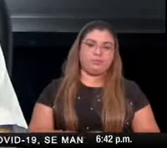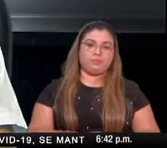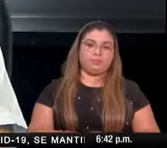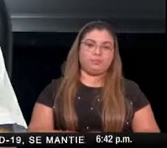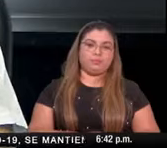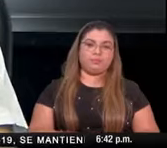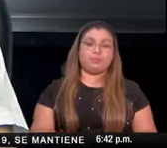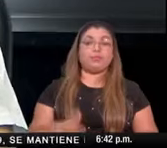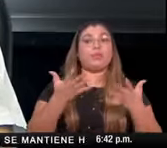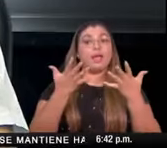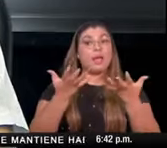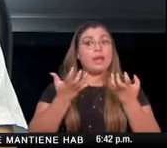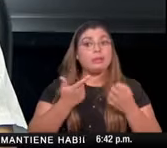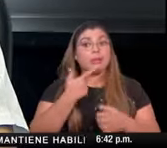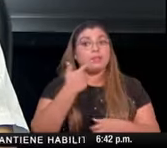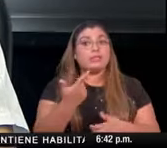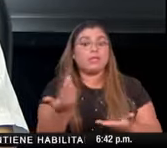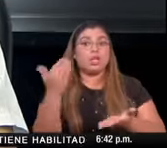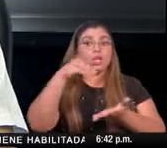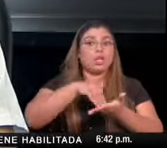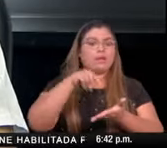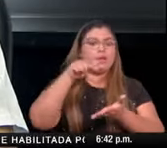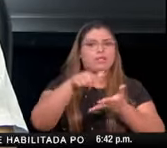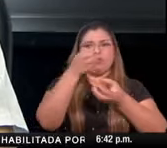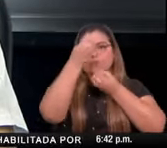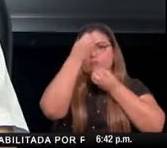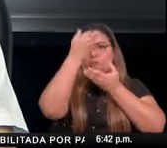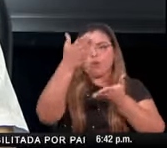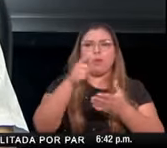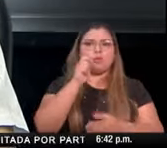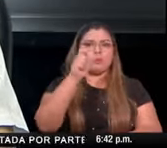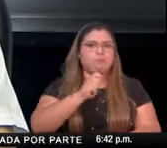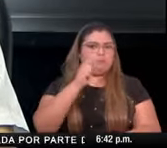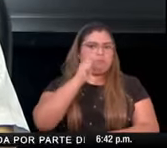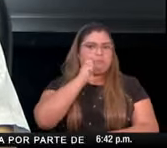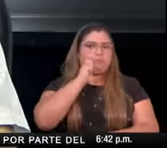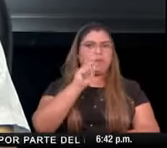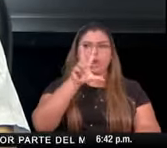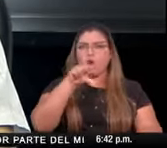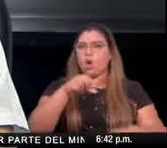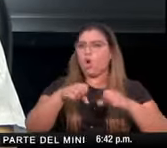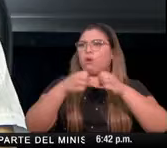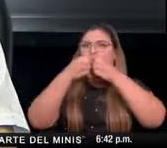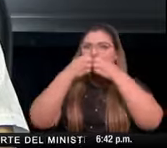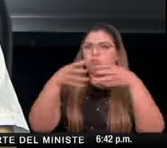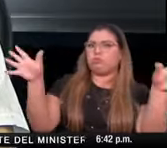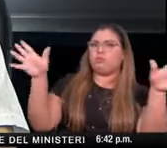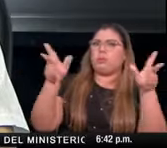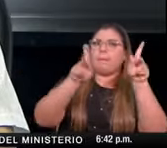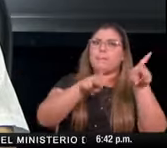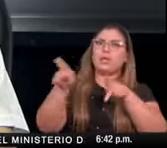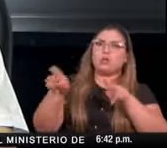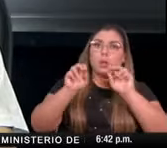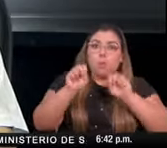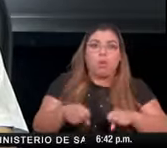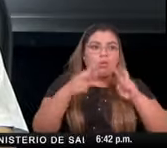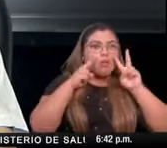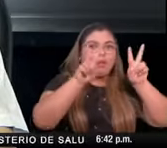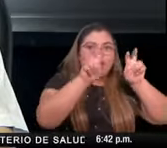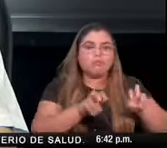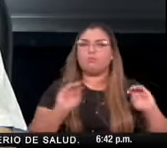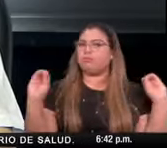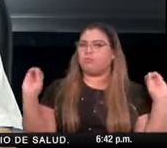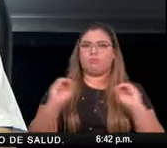queremos recalcarle que esta información es totalmente confidencial es anónima se